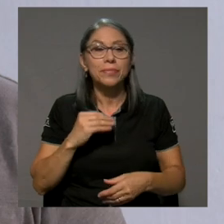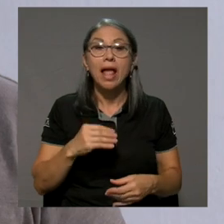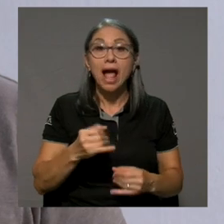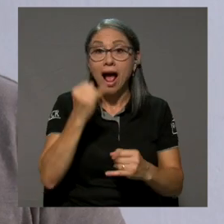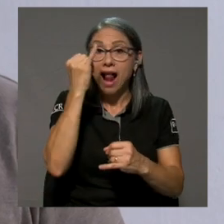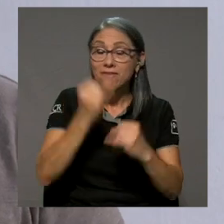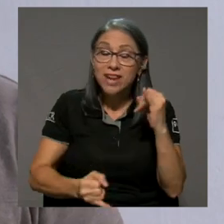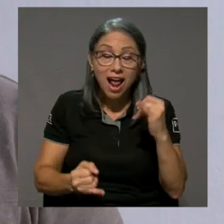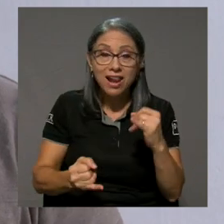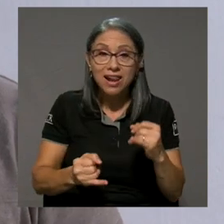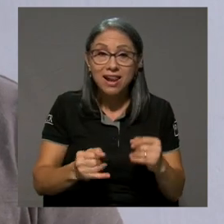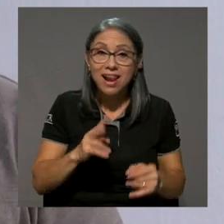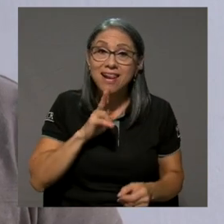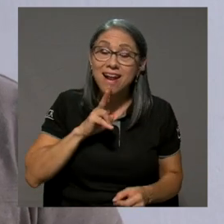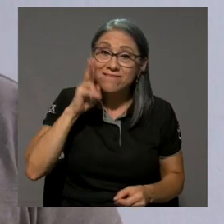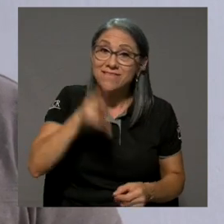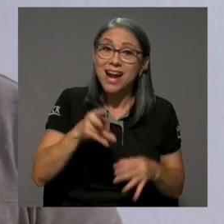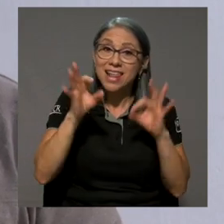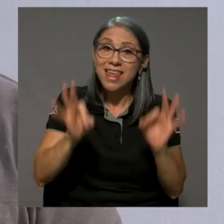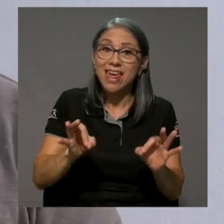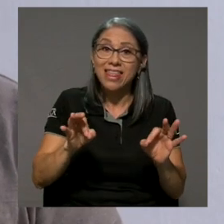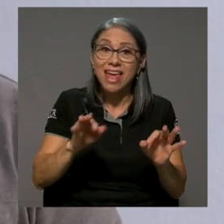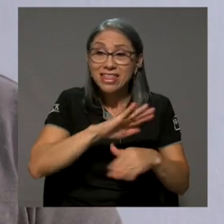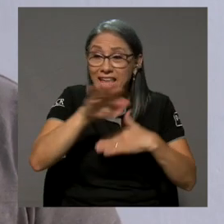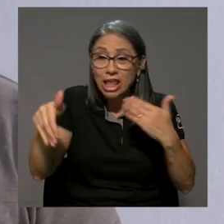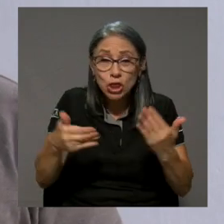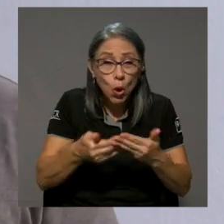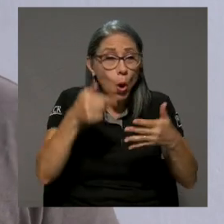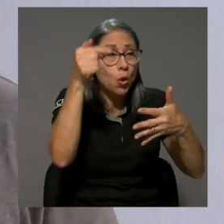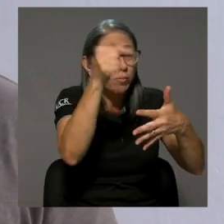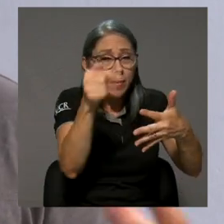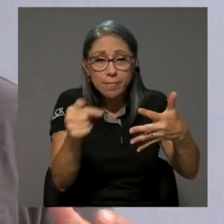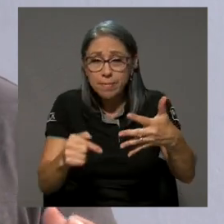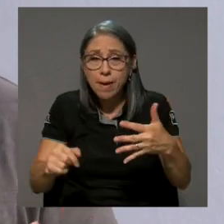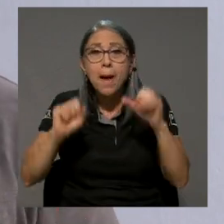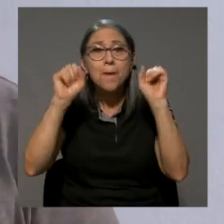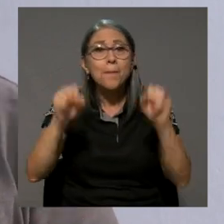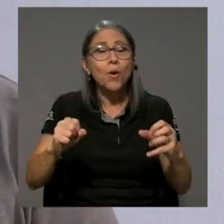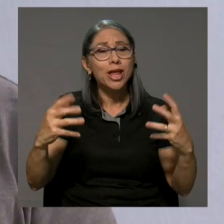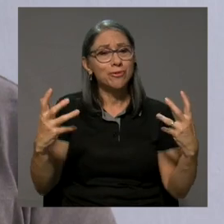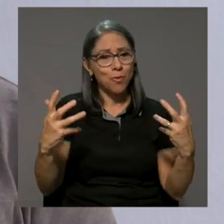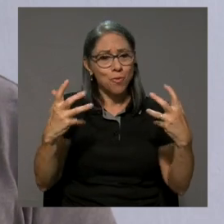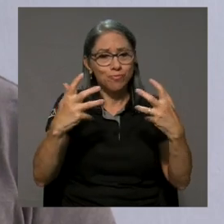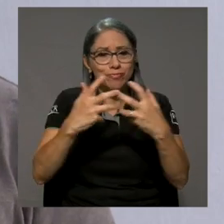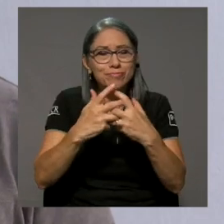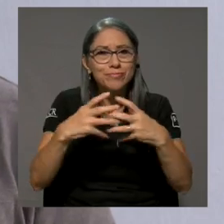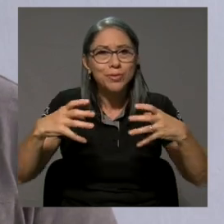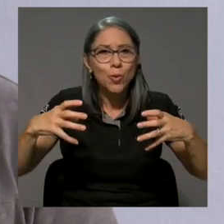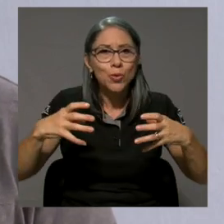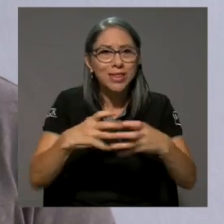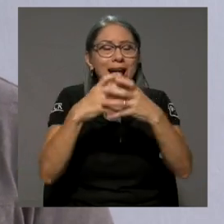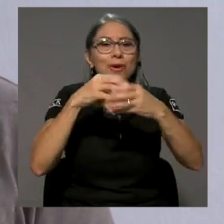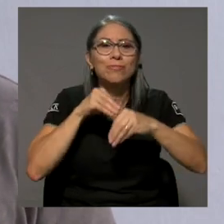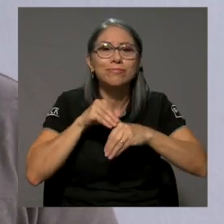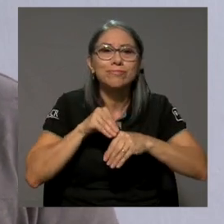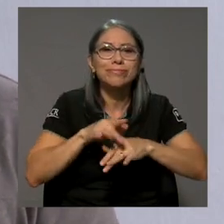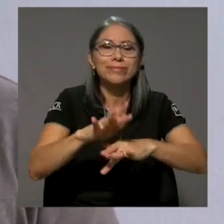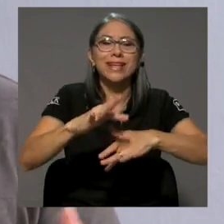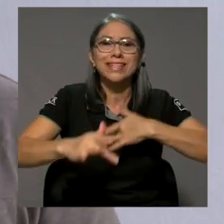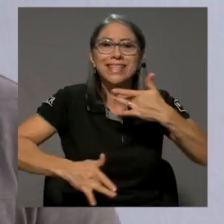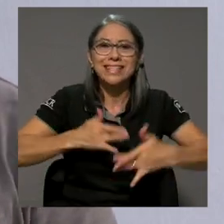La realidad, al final, de poder juntar todas esas piezas y crear una sensación,